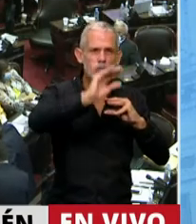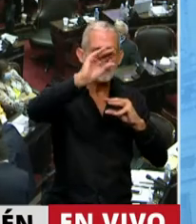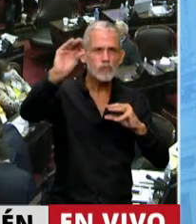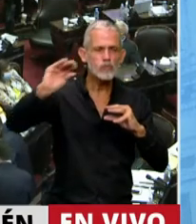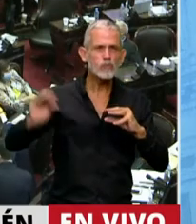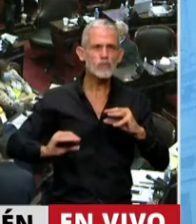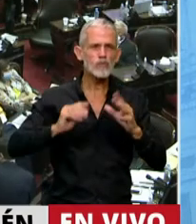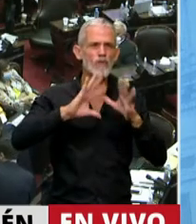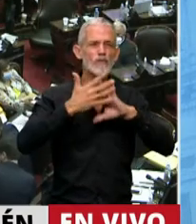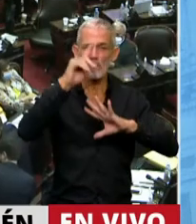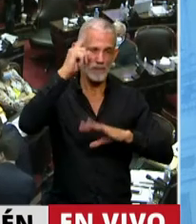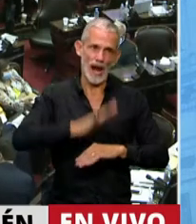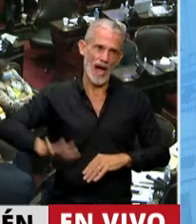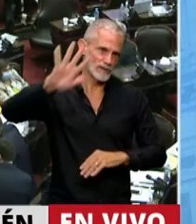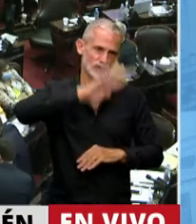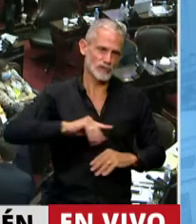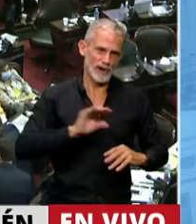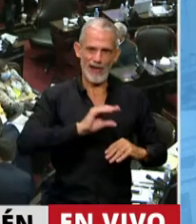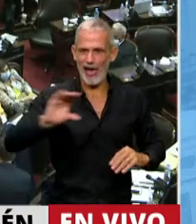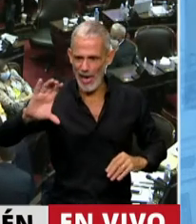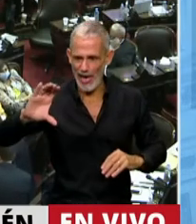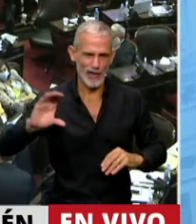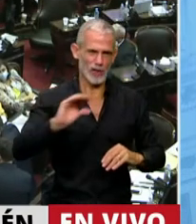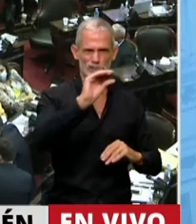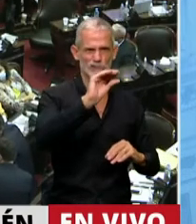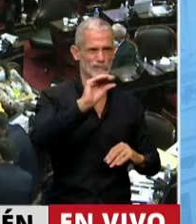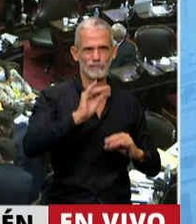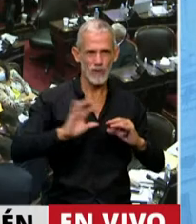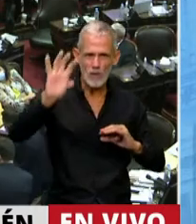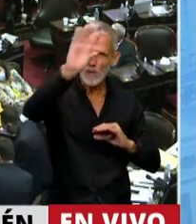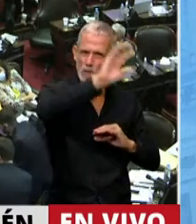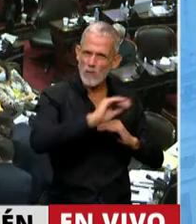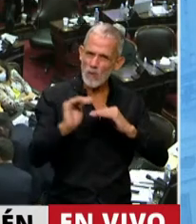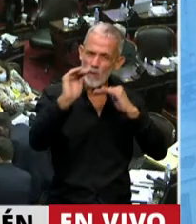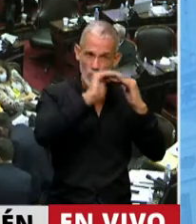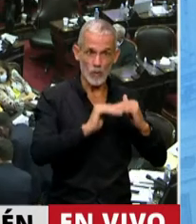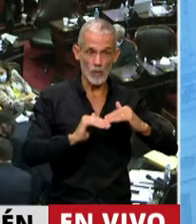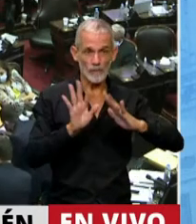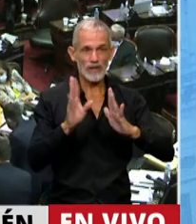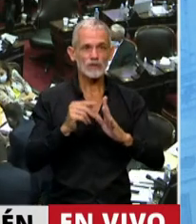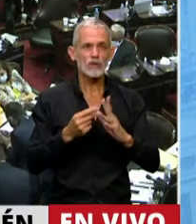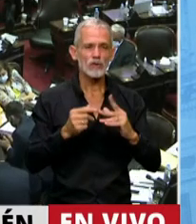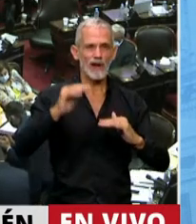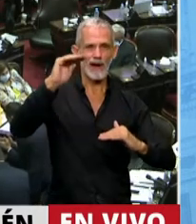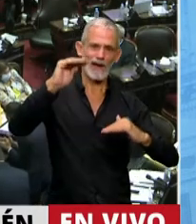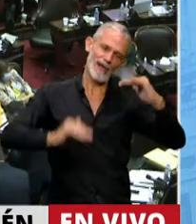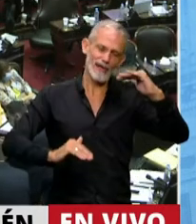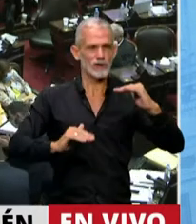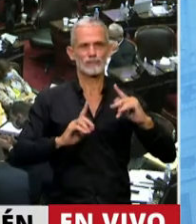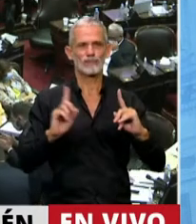debe hacer con criterio federal, atendiendo a promover una reducción progresiva de las asimetrías